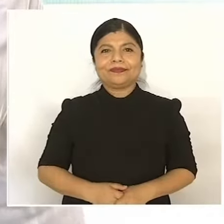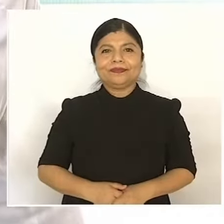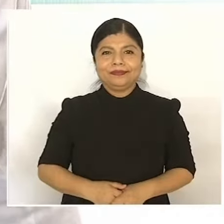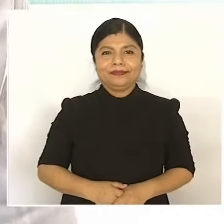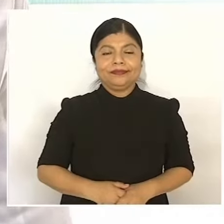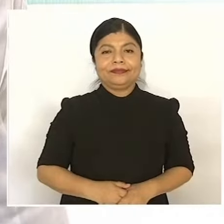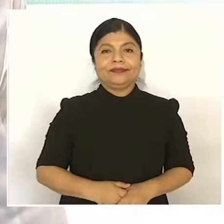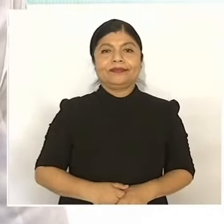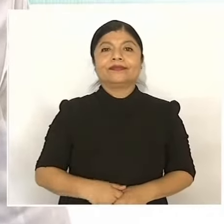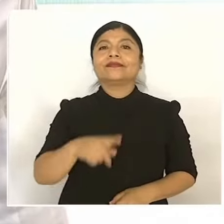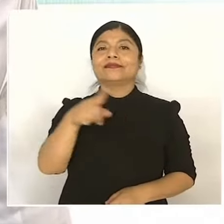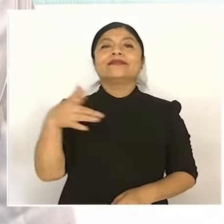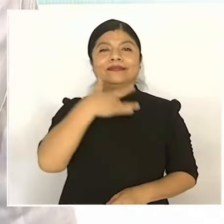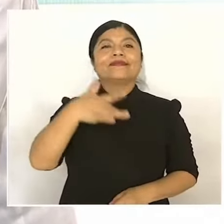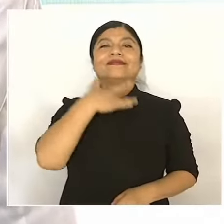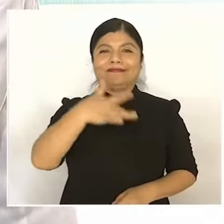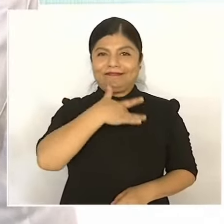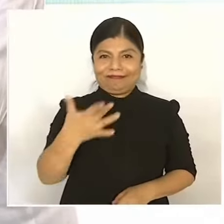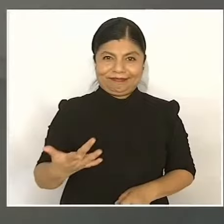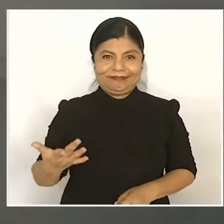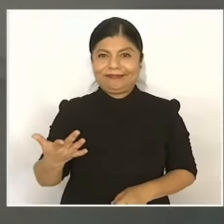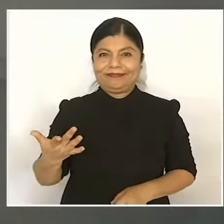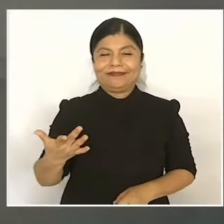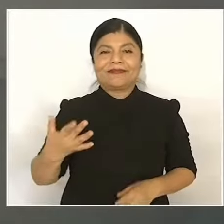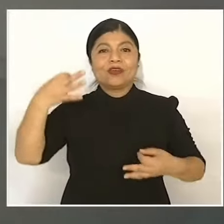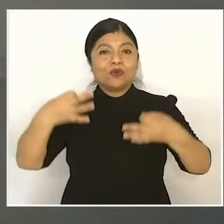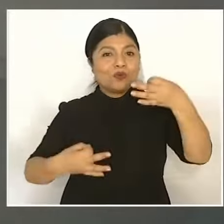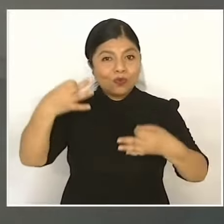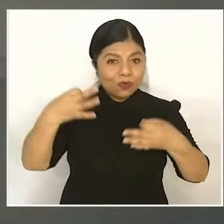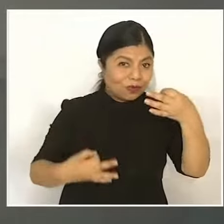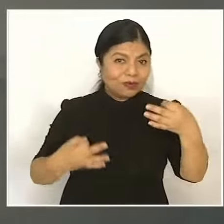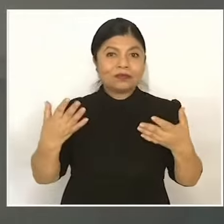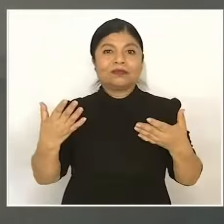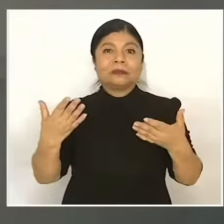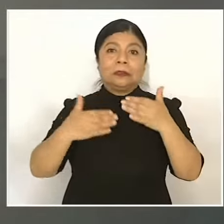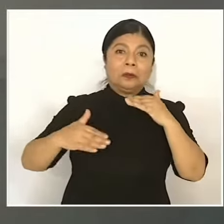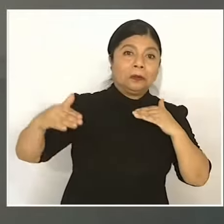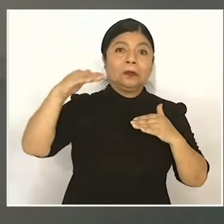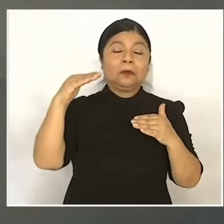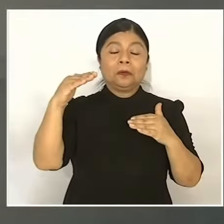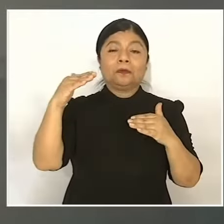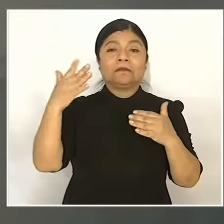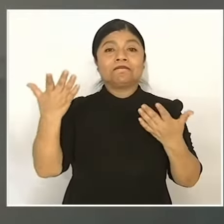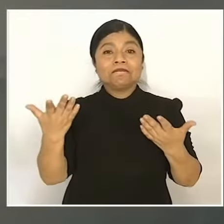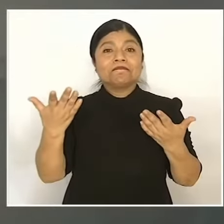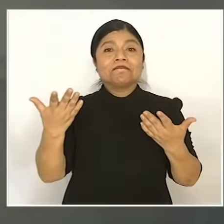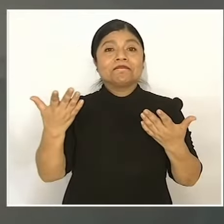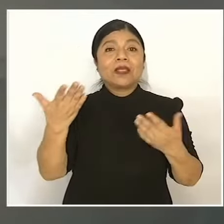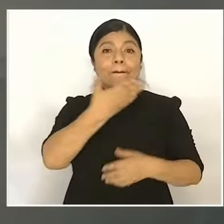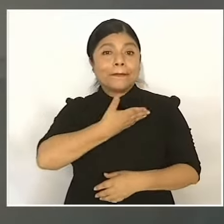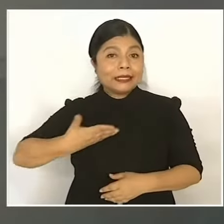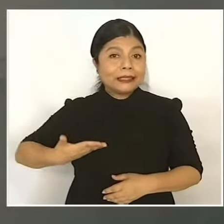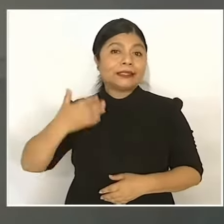¿Ustedes qué piensan? ¿Que a los jueces, magistrados, ministros, los elija el presidente, los